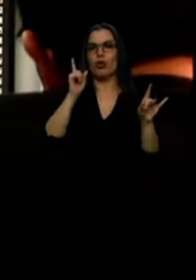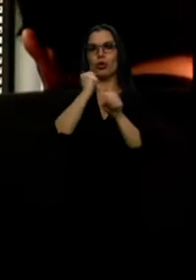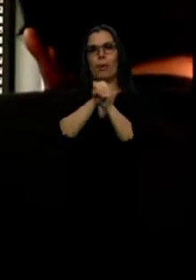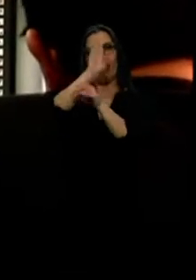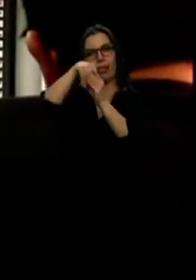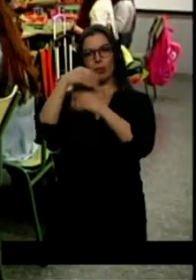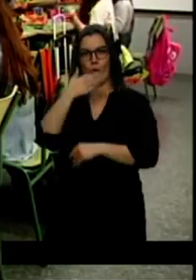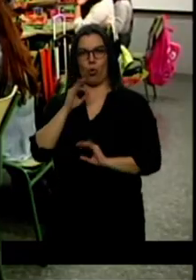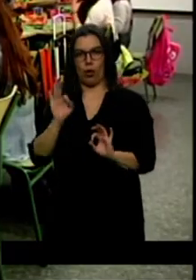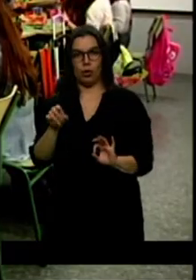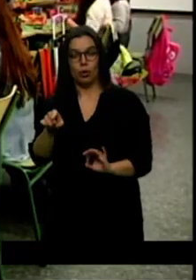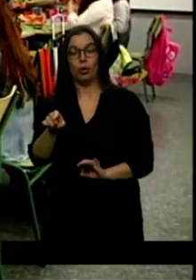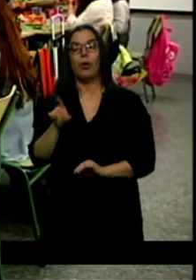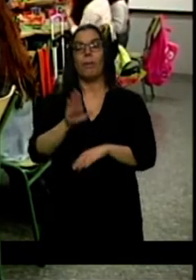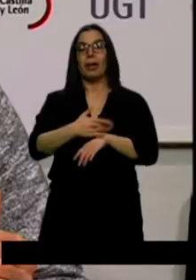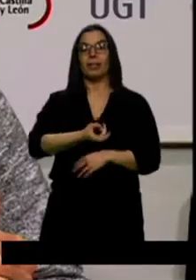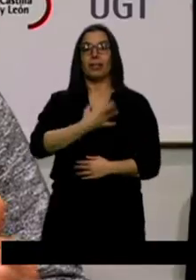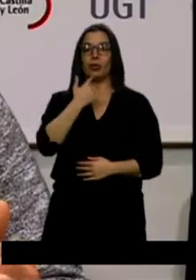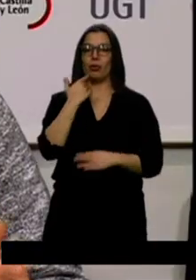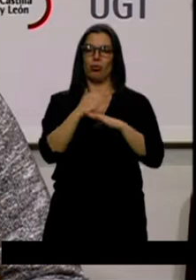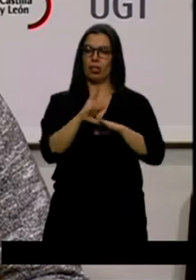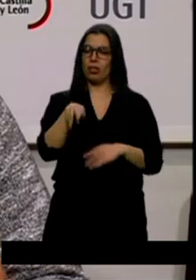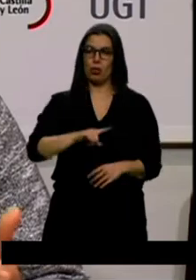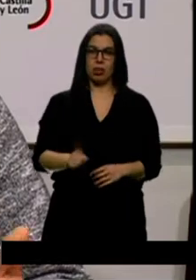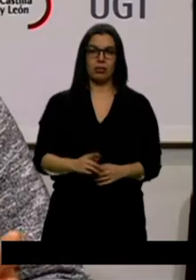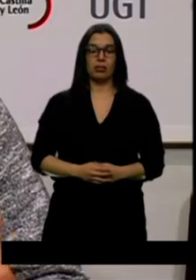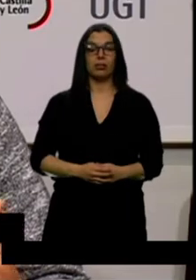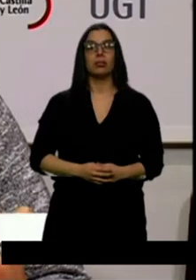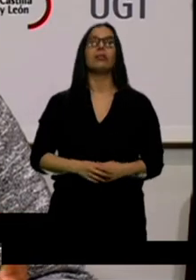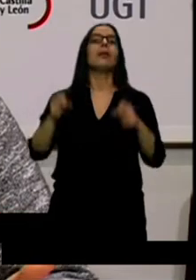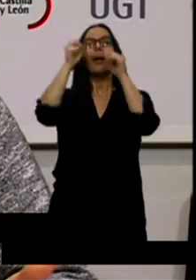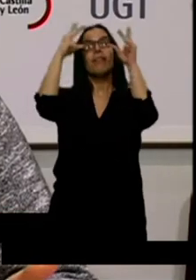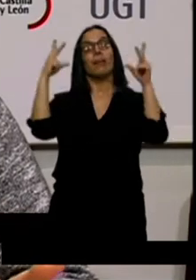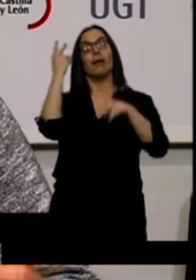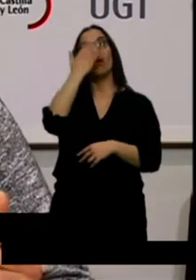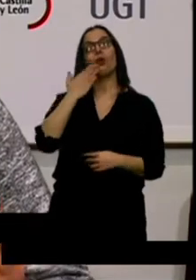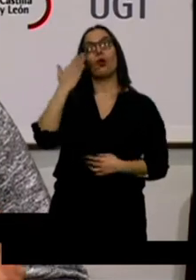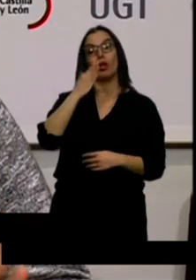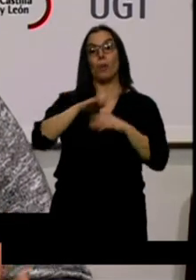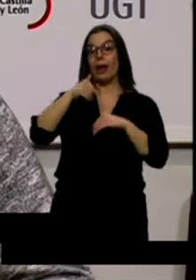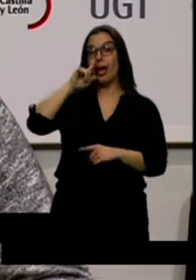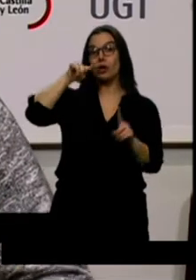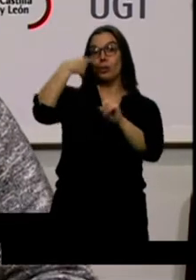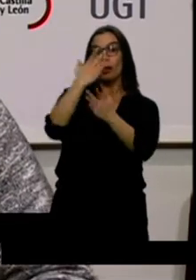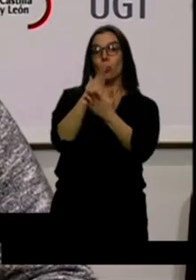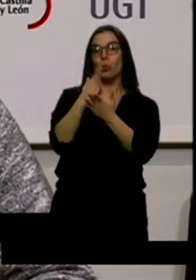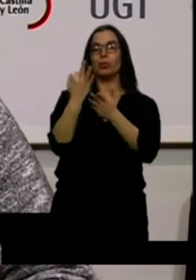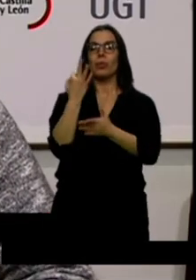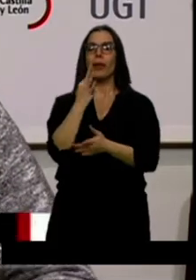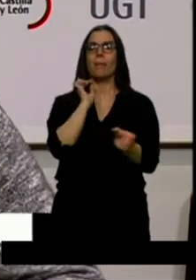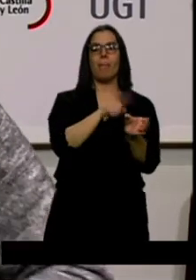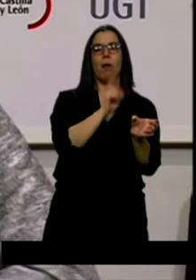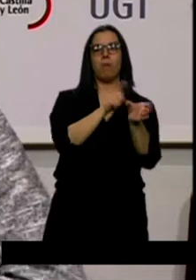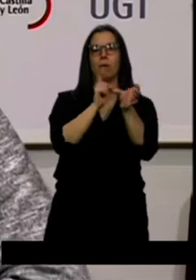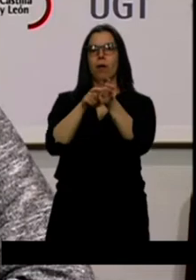Para los sindicatos esta medida es insuficiente. La enfermera escolar se incorpore para el próximo curso en los 145 centros que ya